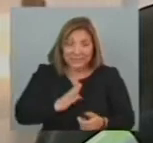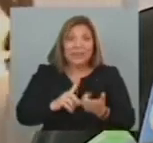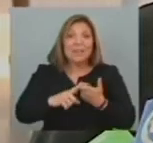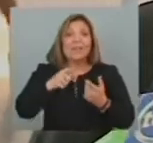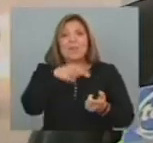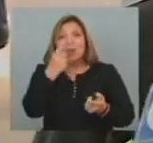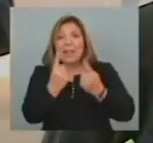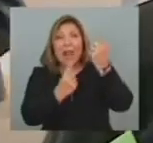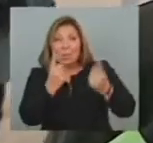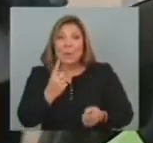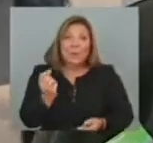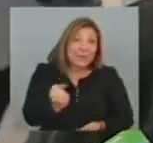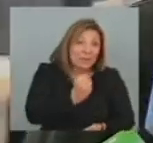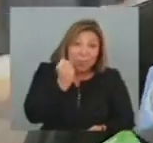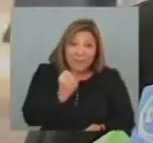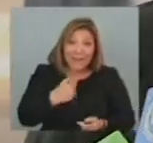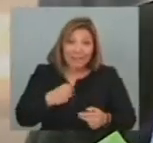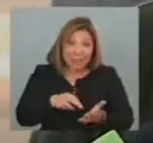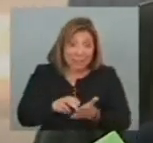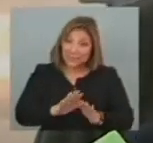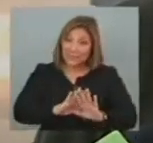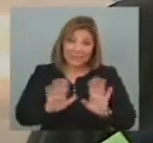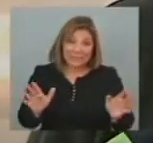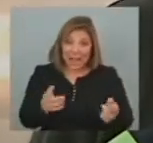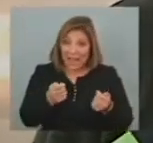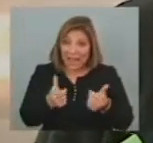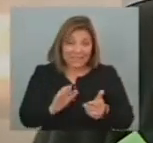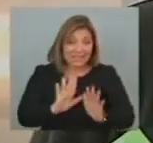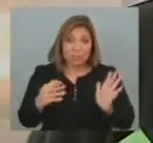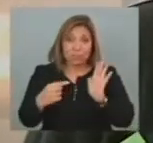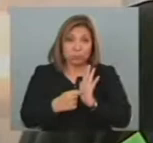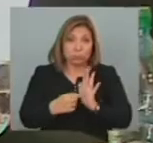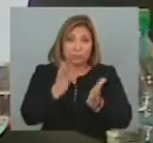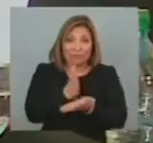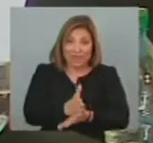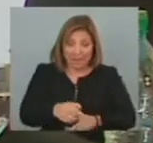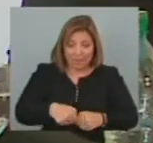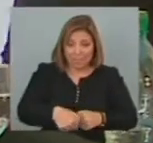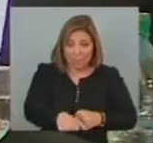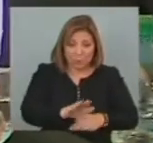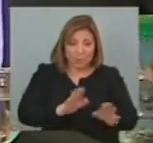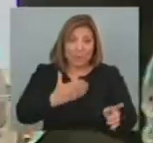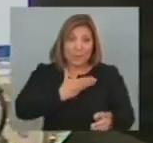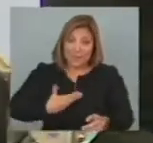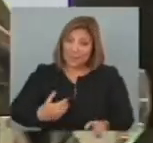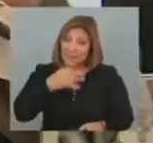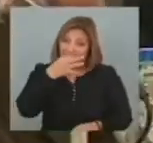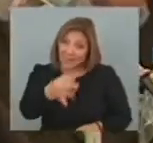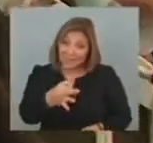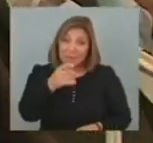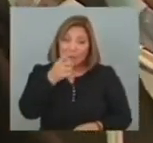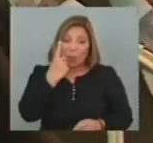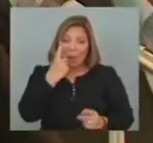Pero de las cosas Importantes Que teníamos Para hacer Prácticamente Estamos poniendo Un punto final En estos días El presidente De ANCAP Definió Como una